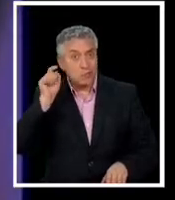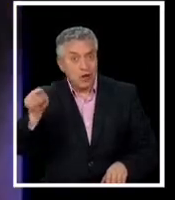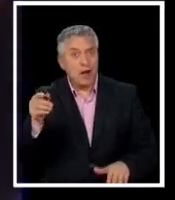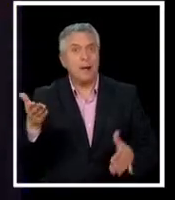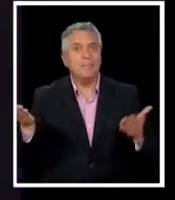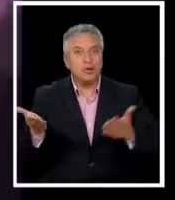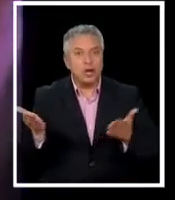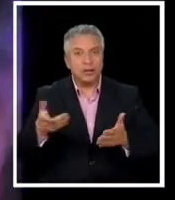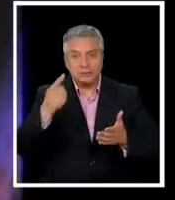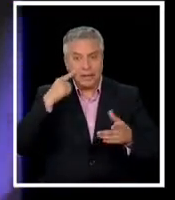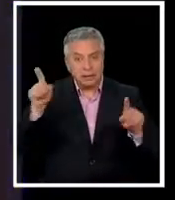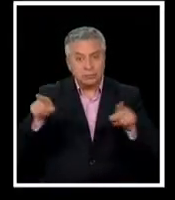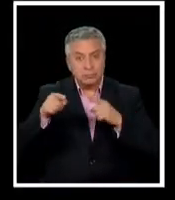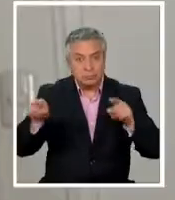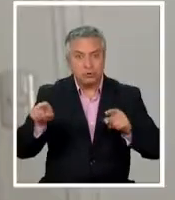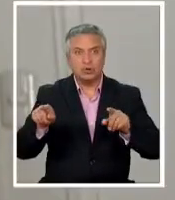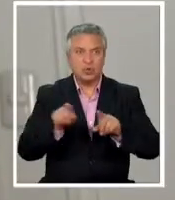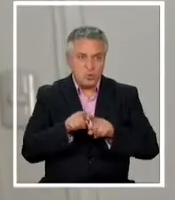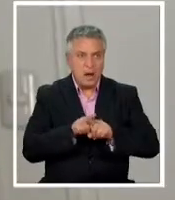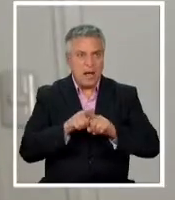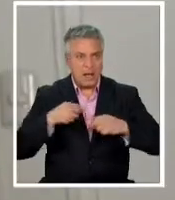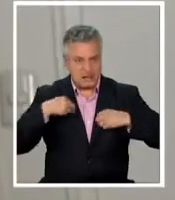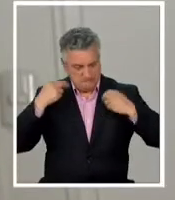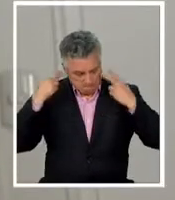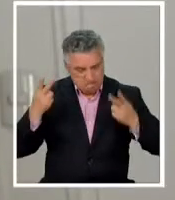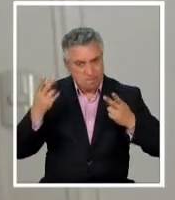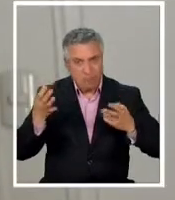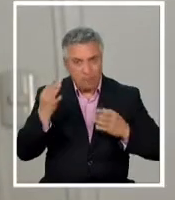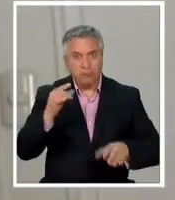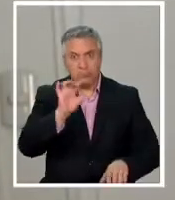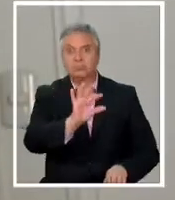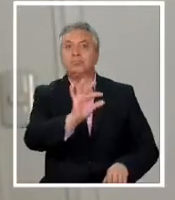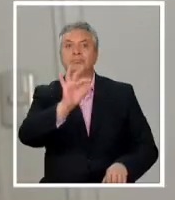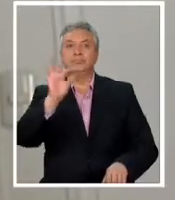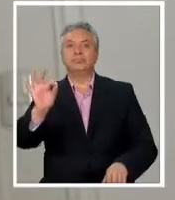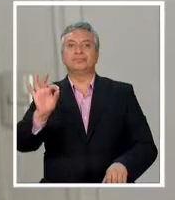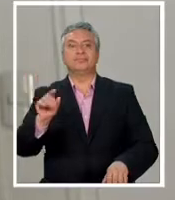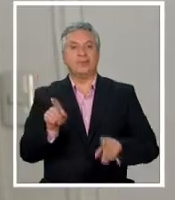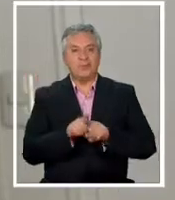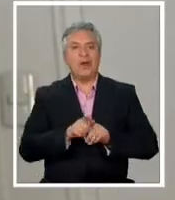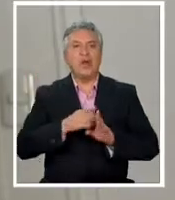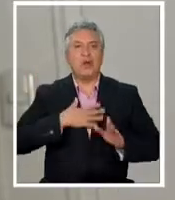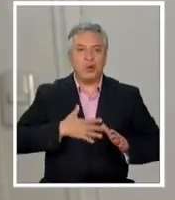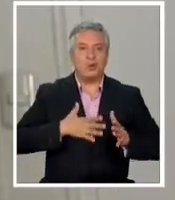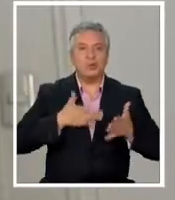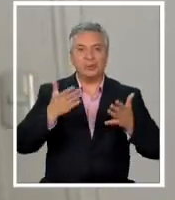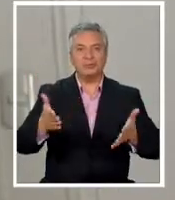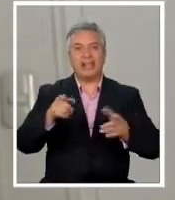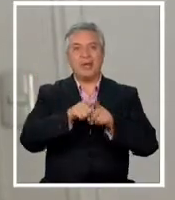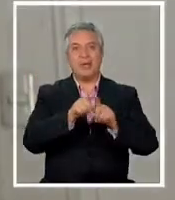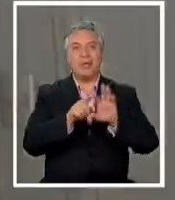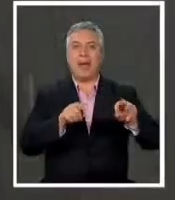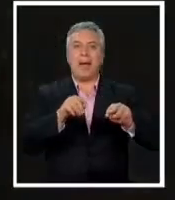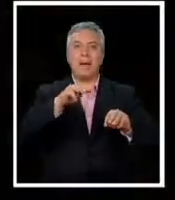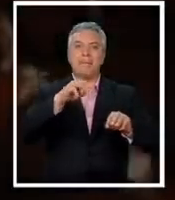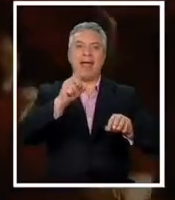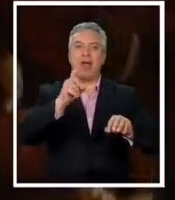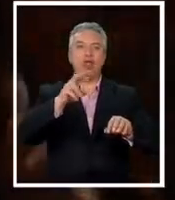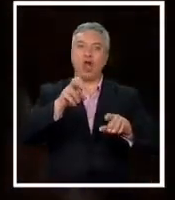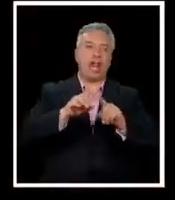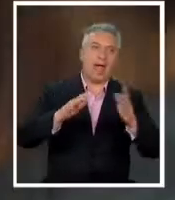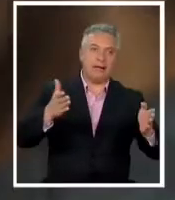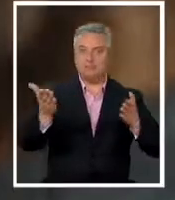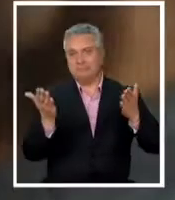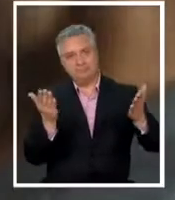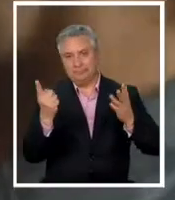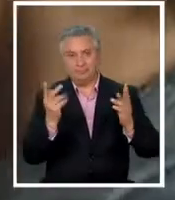personaje que la escuche es de armas tomar así que está bien elegido que a ella le guste no sé más Kate Bush que Madonna en este caso y